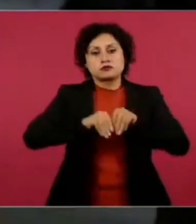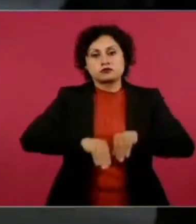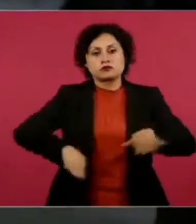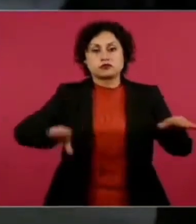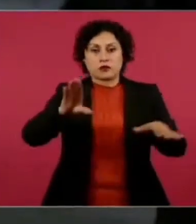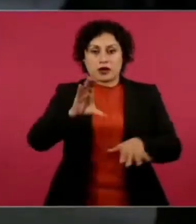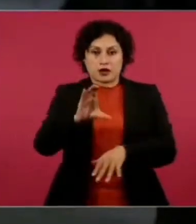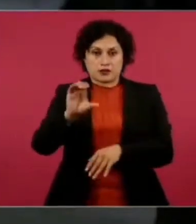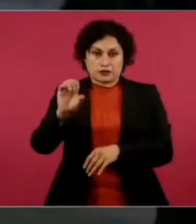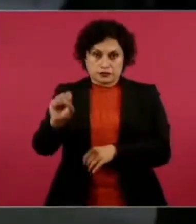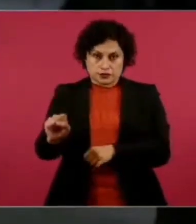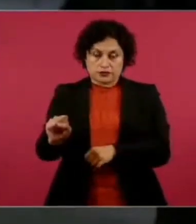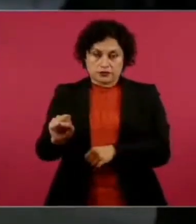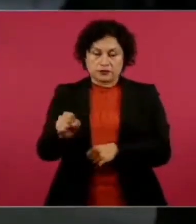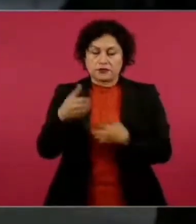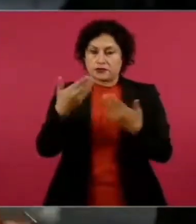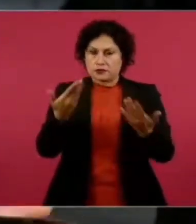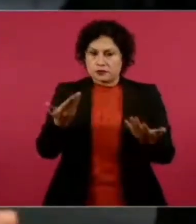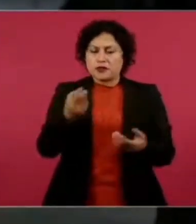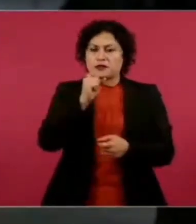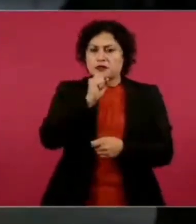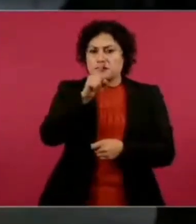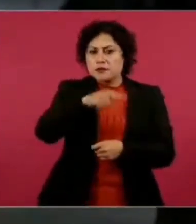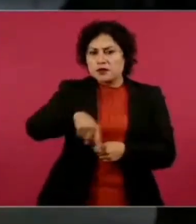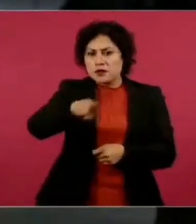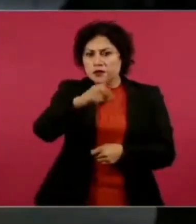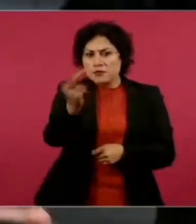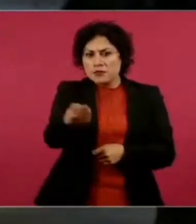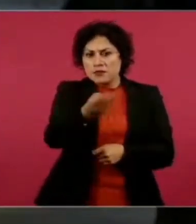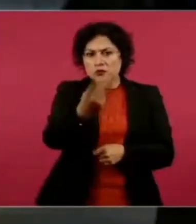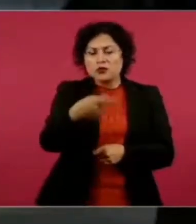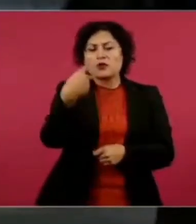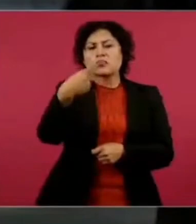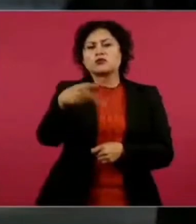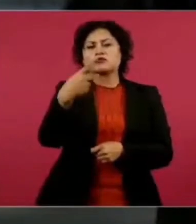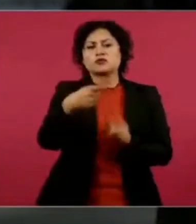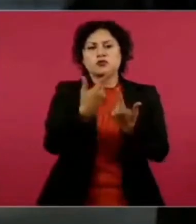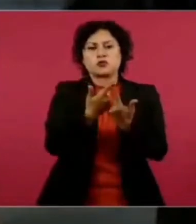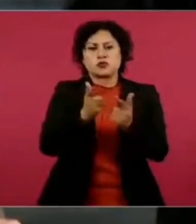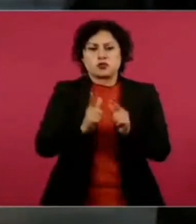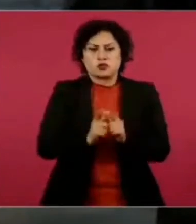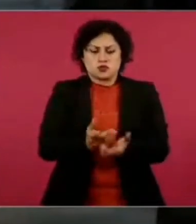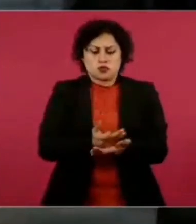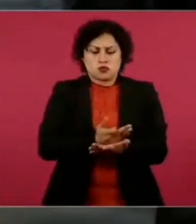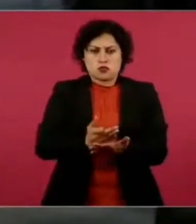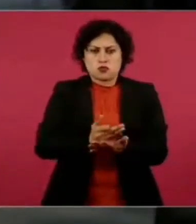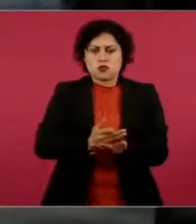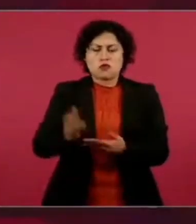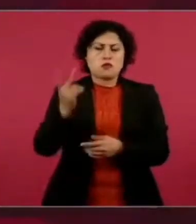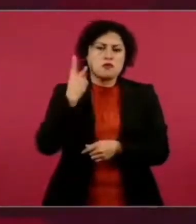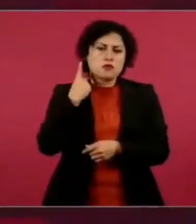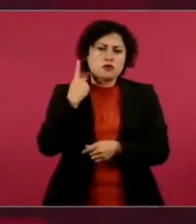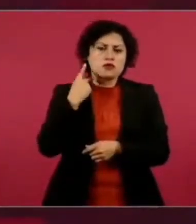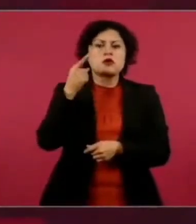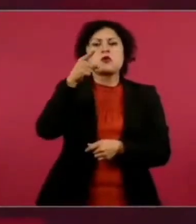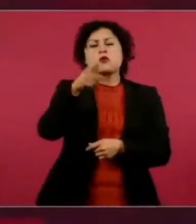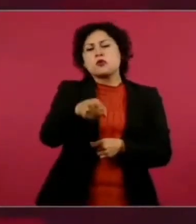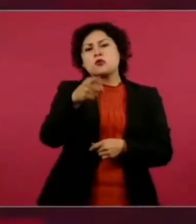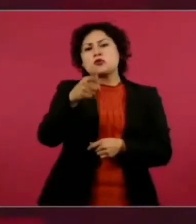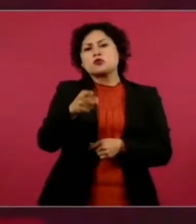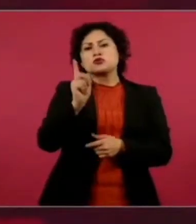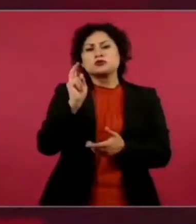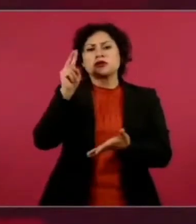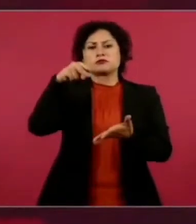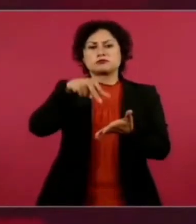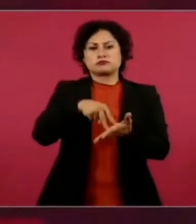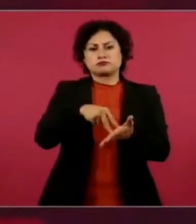también sobre cómo ha trabajado al frente de Morena desde que llegó hasta el momento, señor presidente. No, pido de eso,